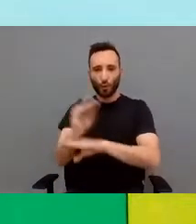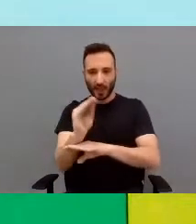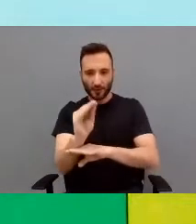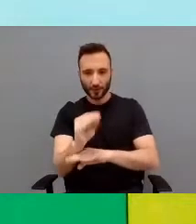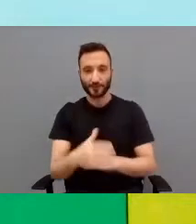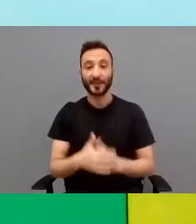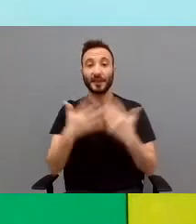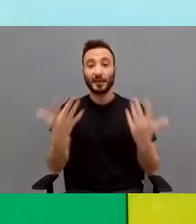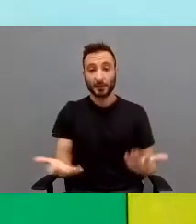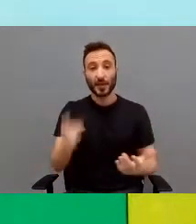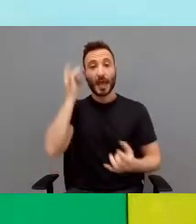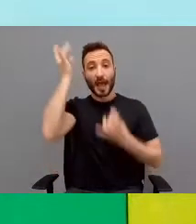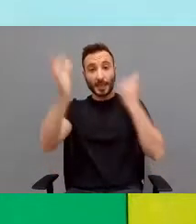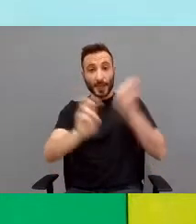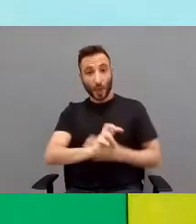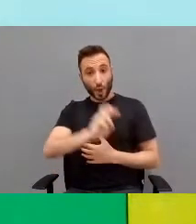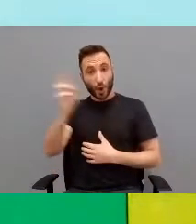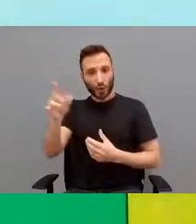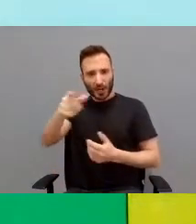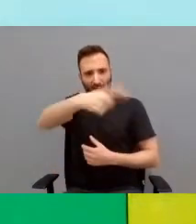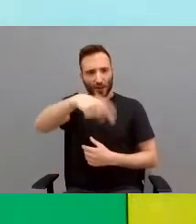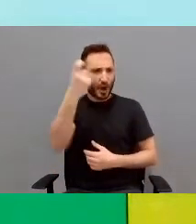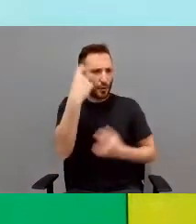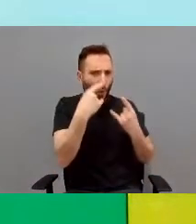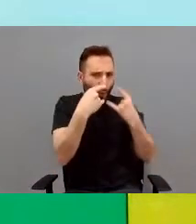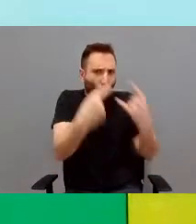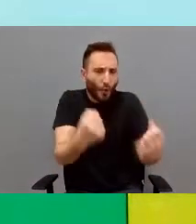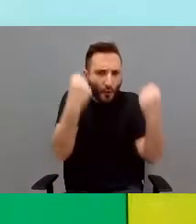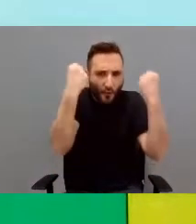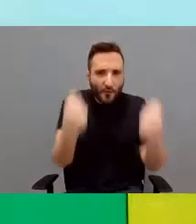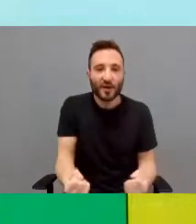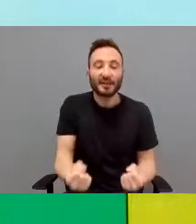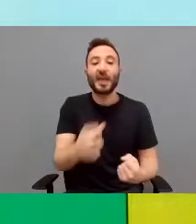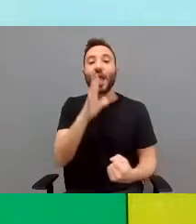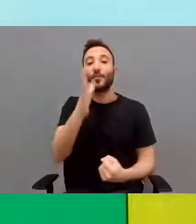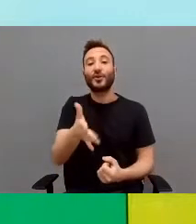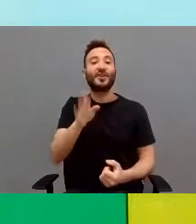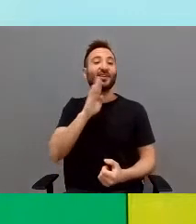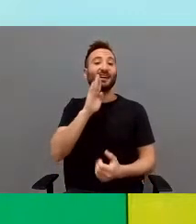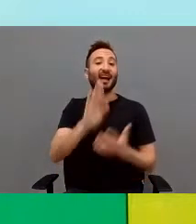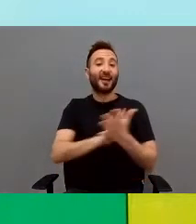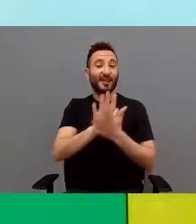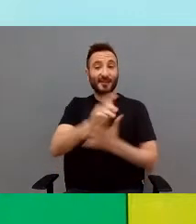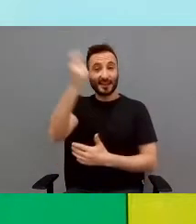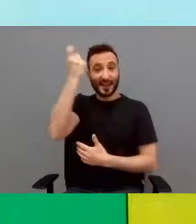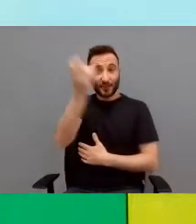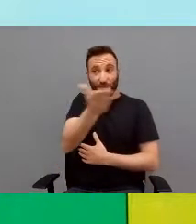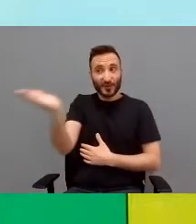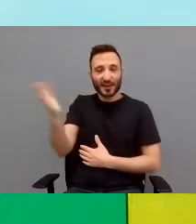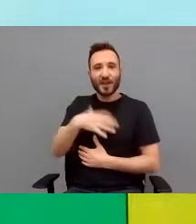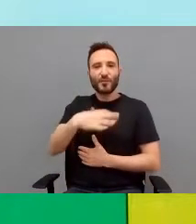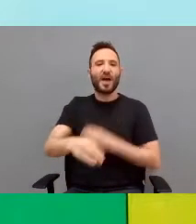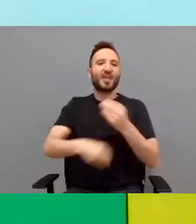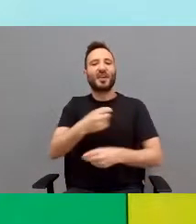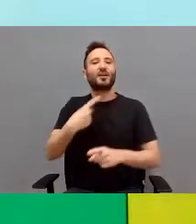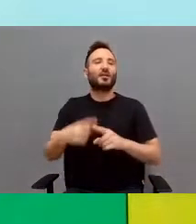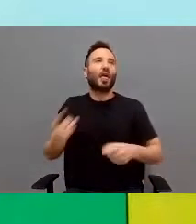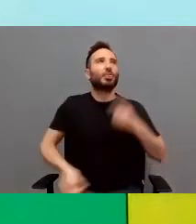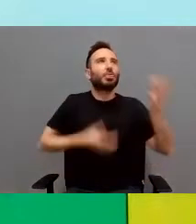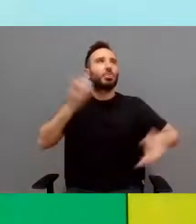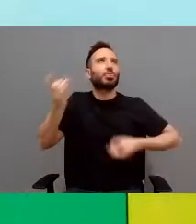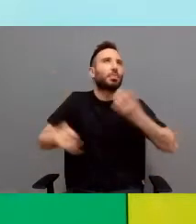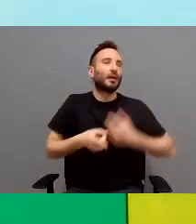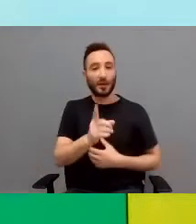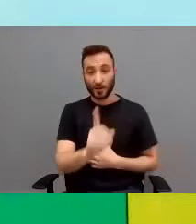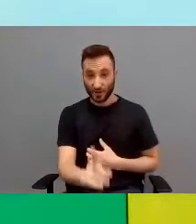También, otra de las actividades muy atractivas para ellos, bueno, todas son, porque estos chicos, como decimos, no saben hacer las cosas por hacer, se lo